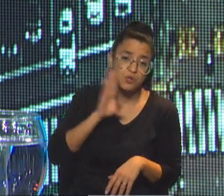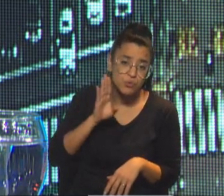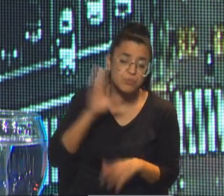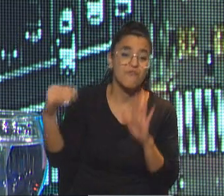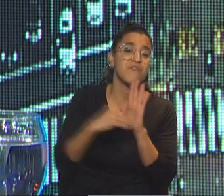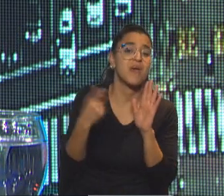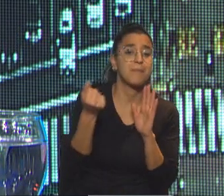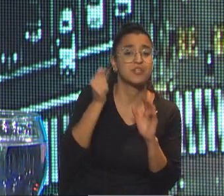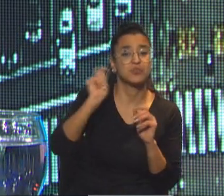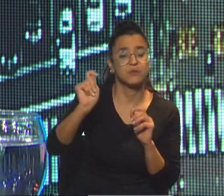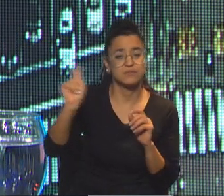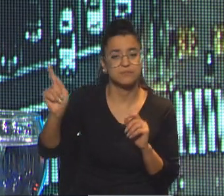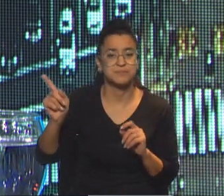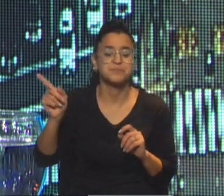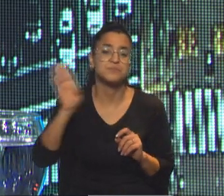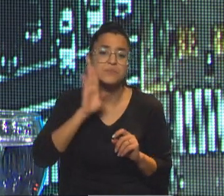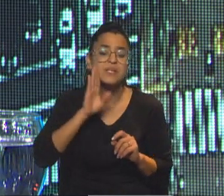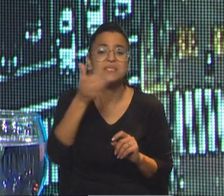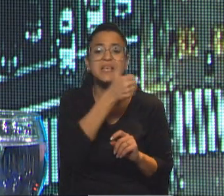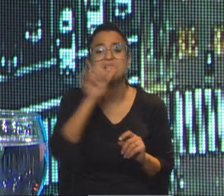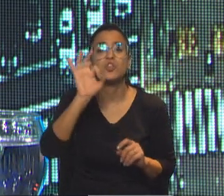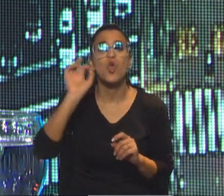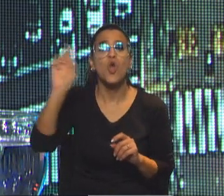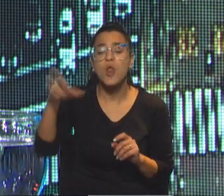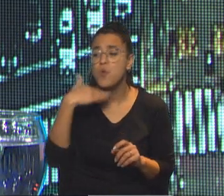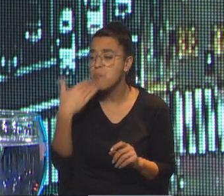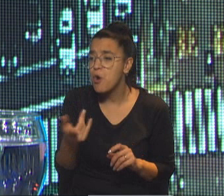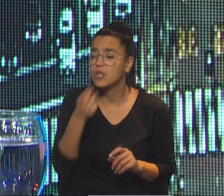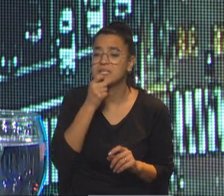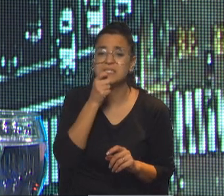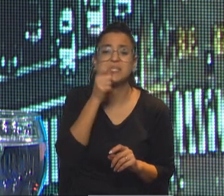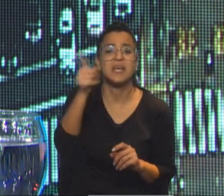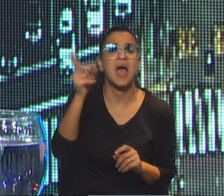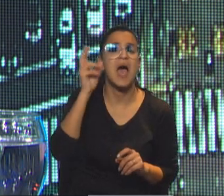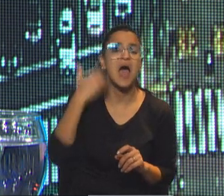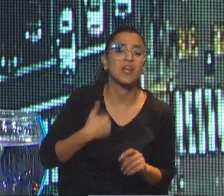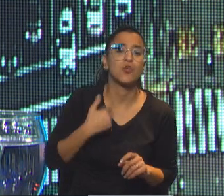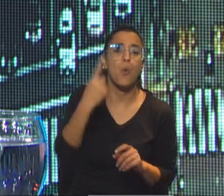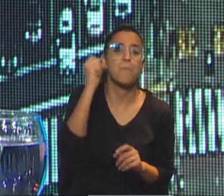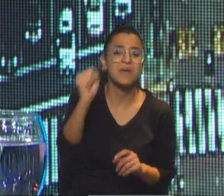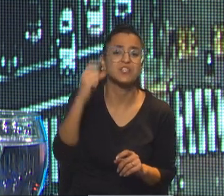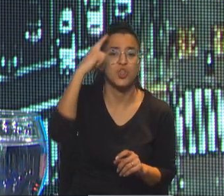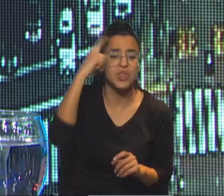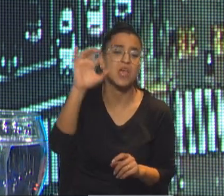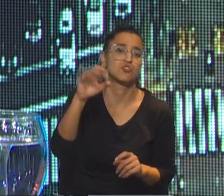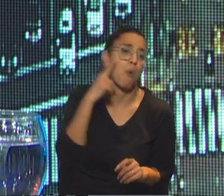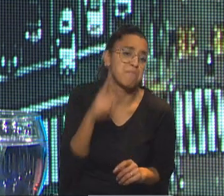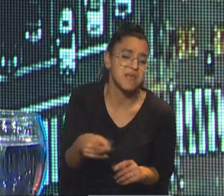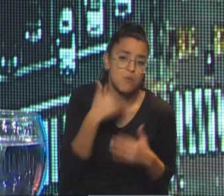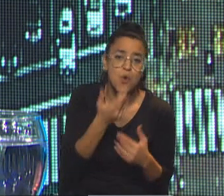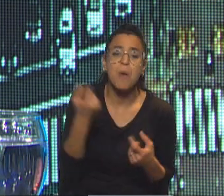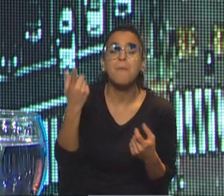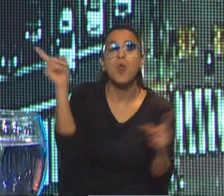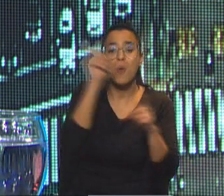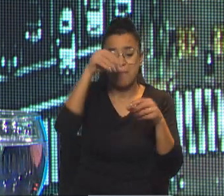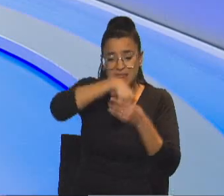precio es Estados Unidos. A 600 dólares a ellos no nos interesa si la Argentina, el dólar vale un peso, vale 10, vale 100, vale 1000. O sea, es un problema interno